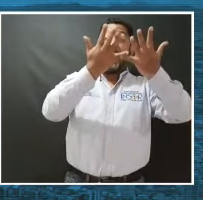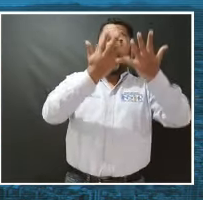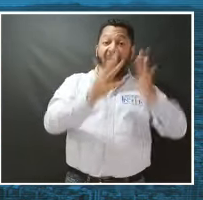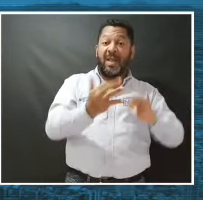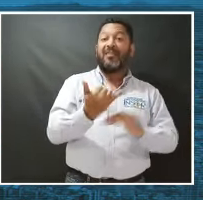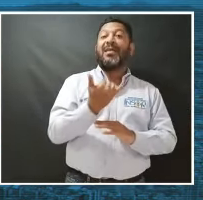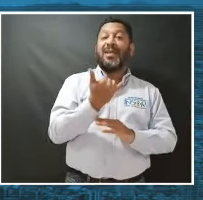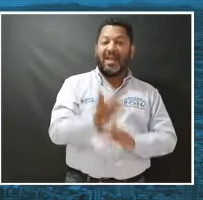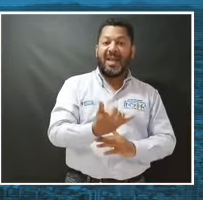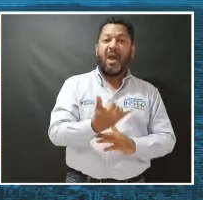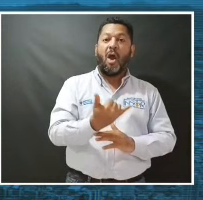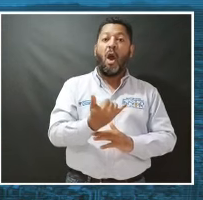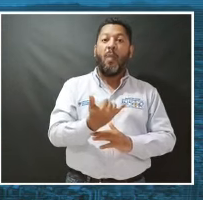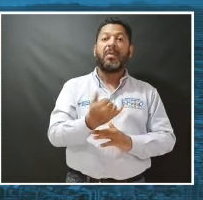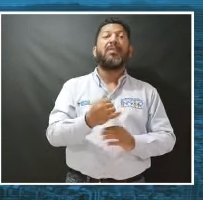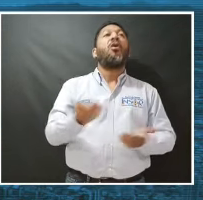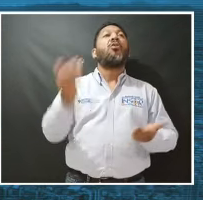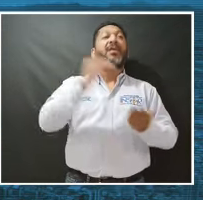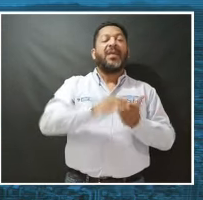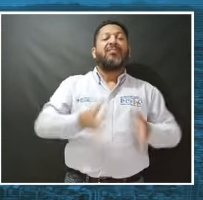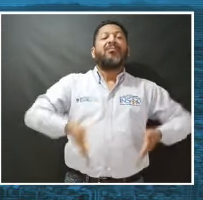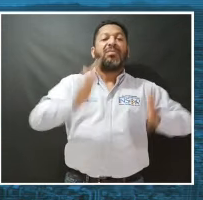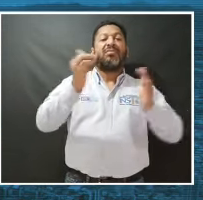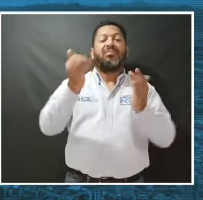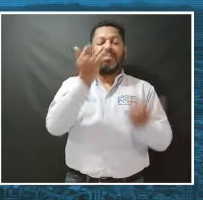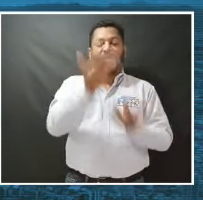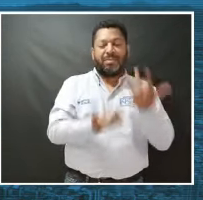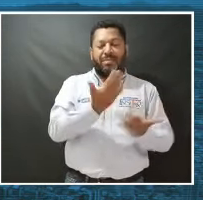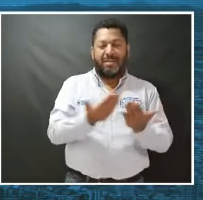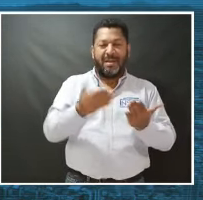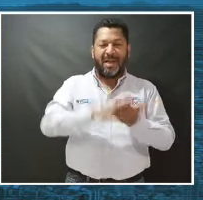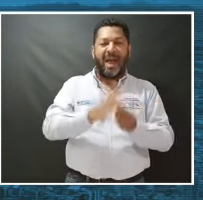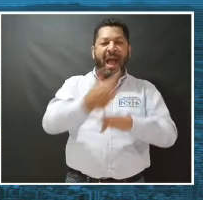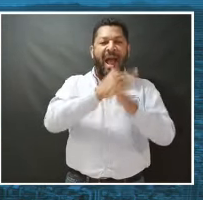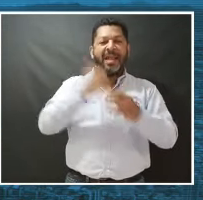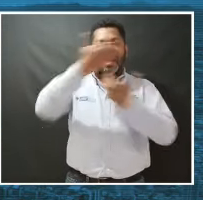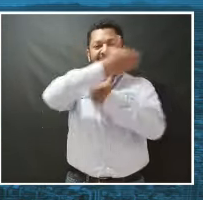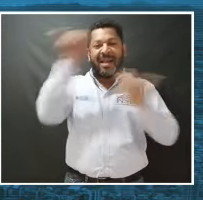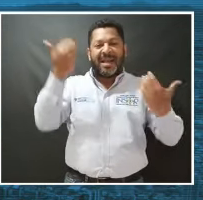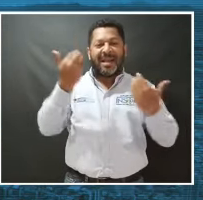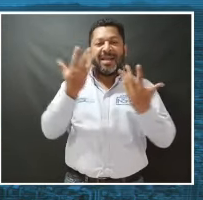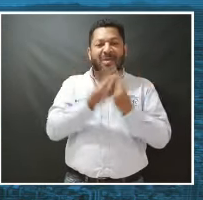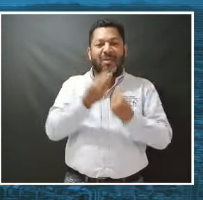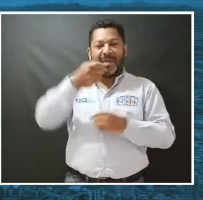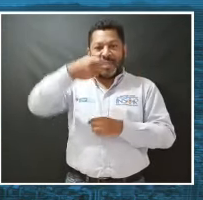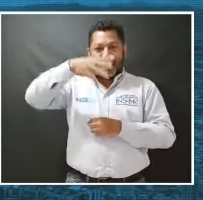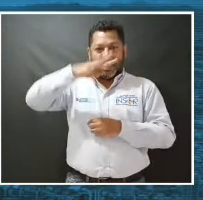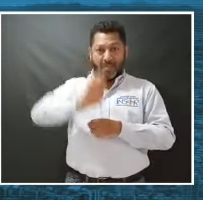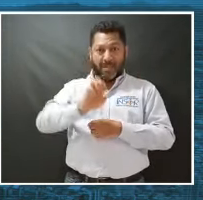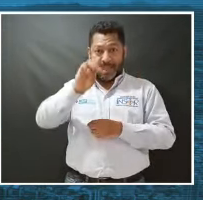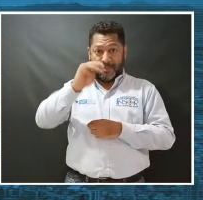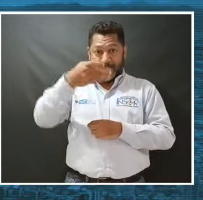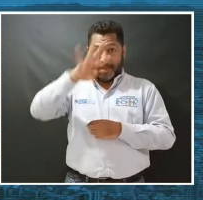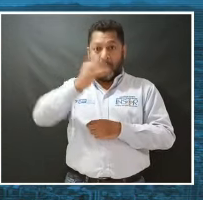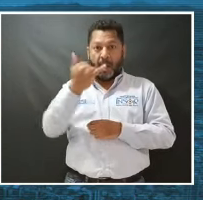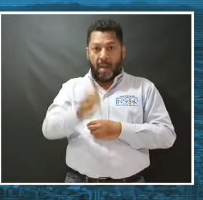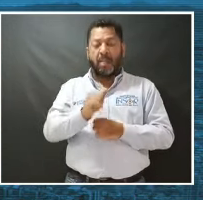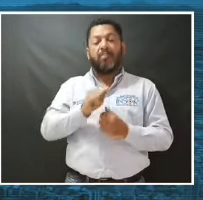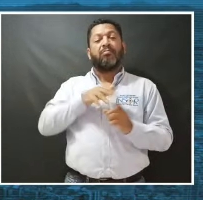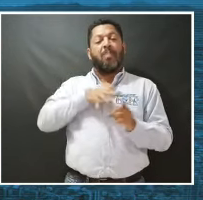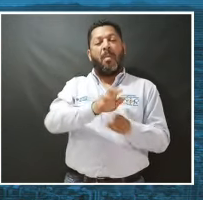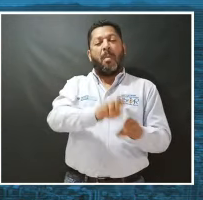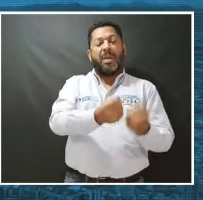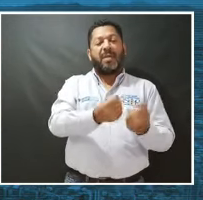también termina finalmente destruido e incendiado, pues en la toma guerrillera del grupo M